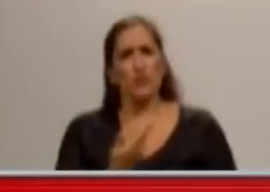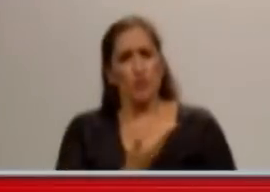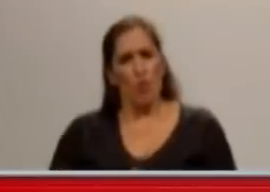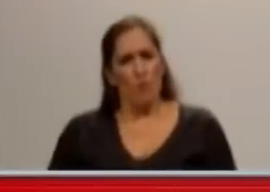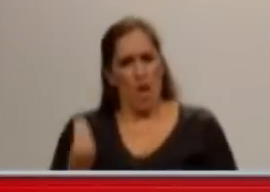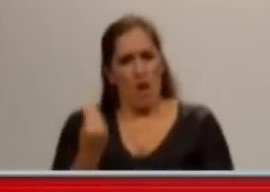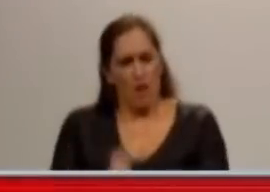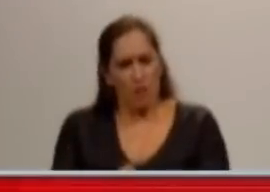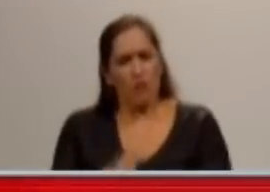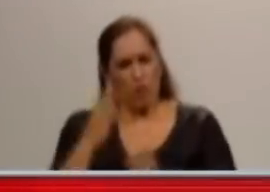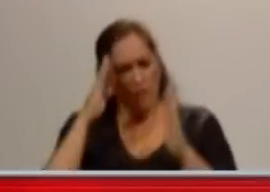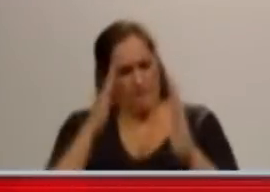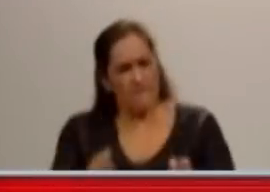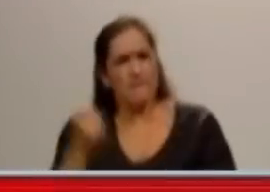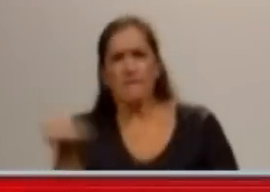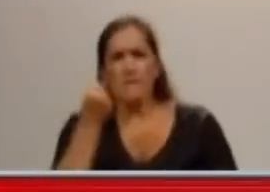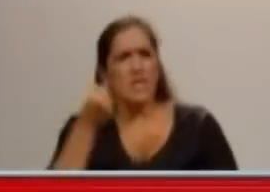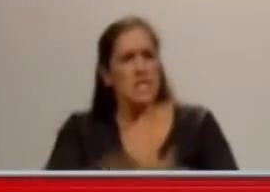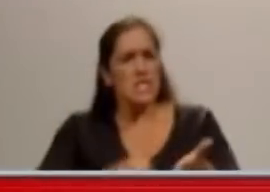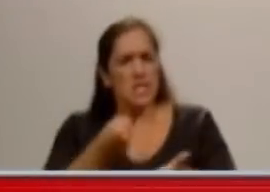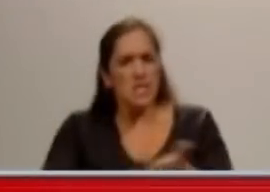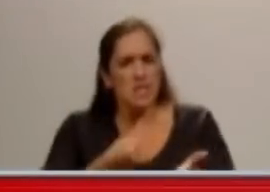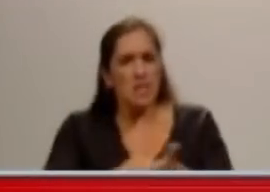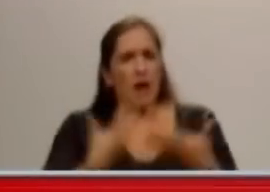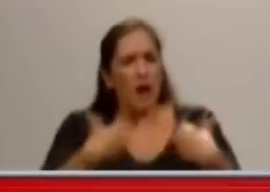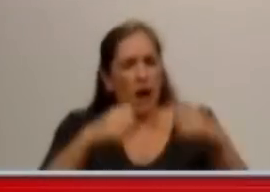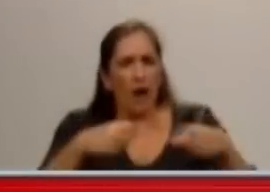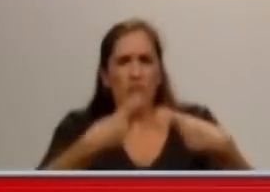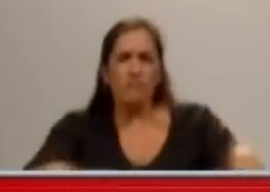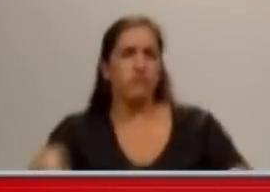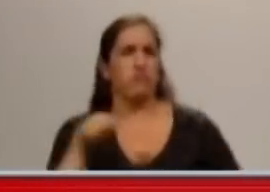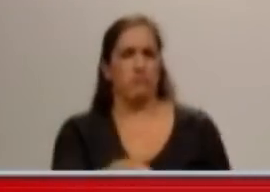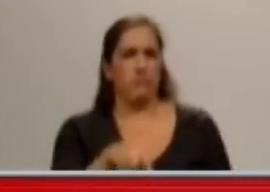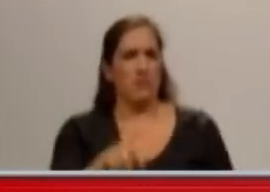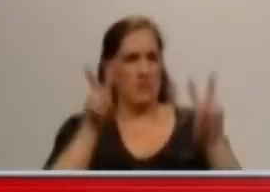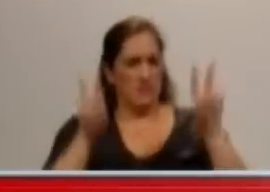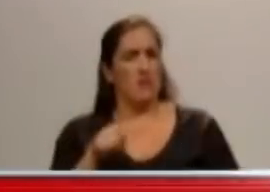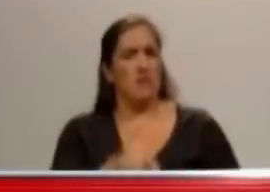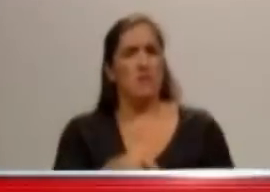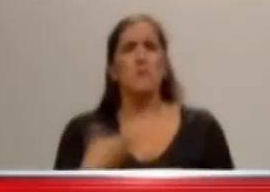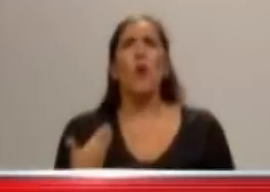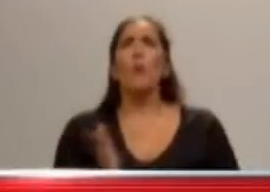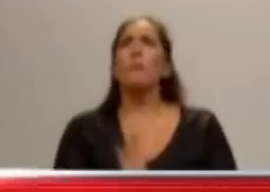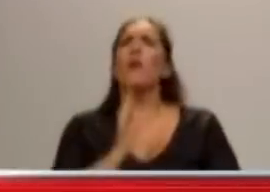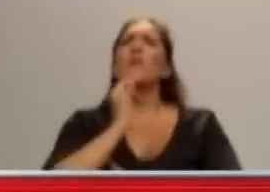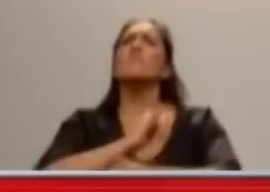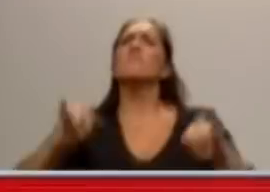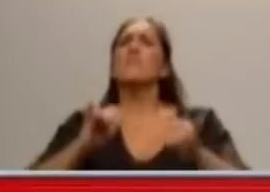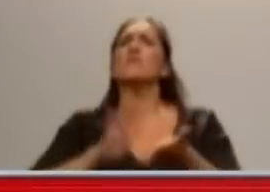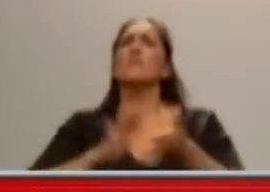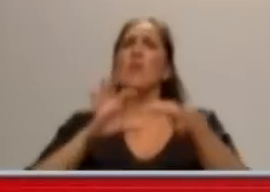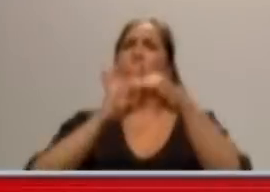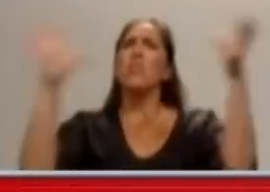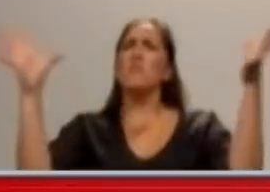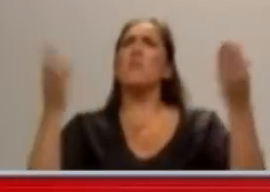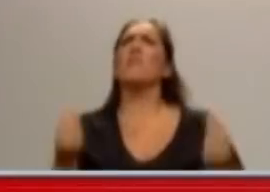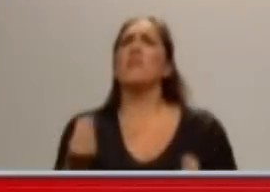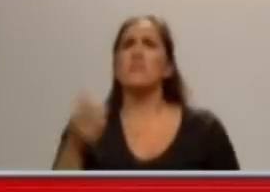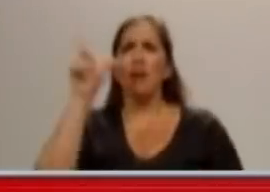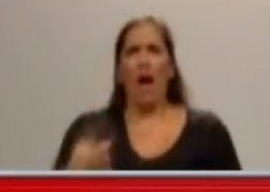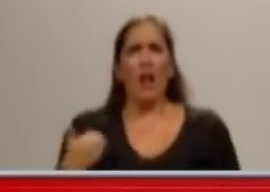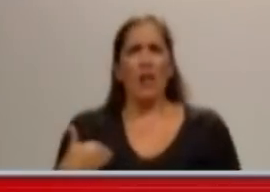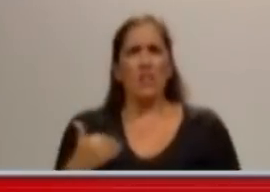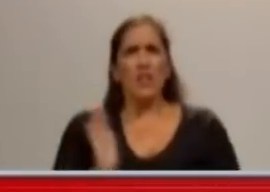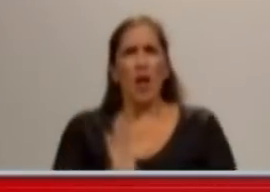claro que el kirchnerismo debió haber hecho desde el momento cero, porque además hay que recordar que hay quien lo propuso, que fue ver y que en el 2004 lo echaron.